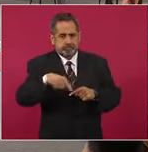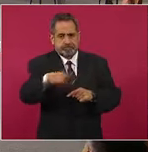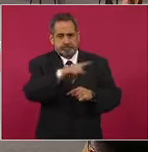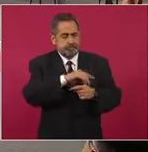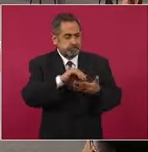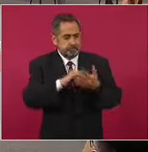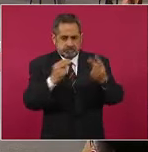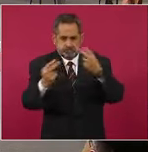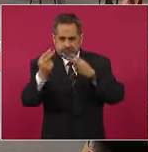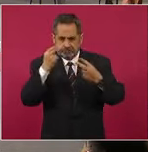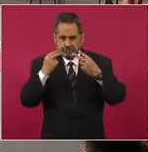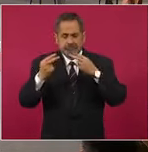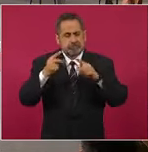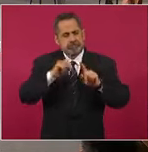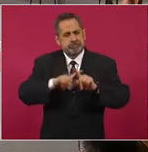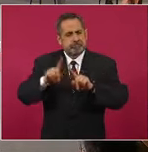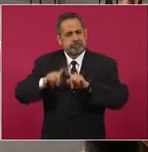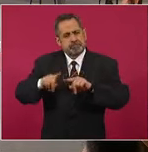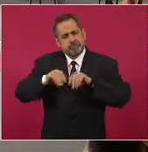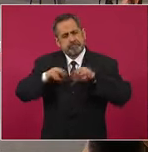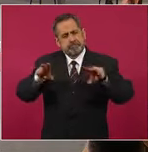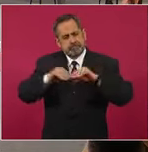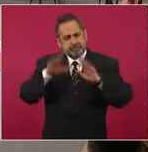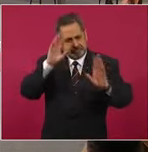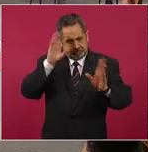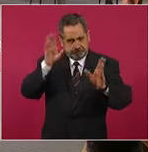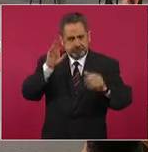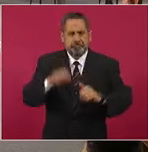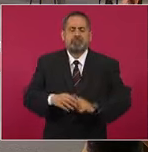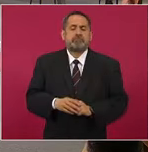siguen esta transmisión por distintos medios de comunicación.